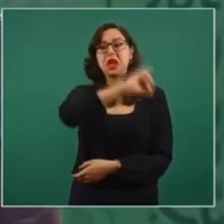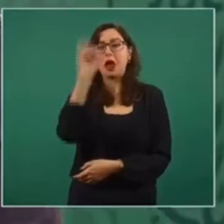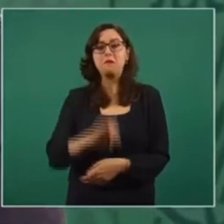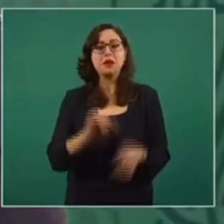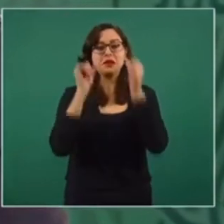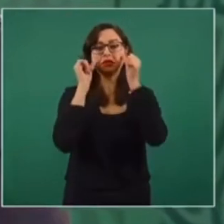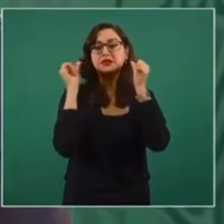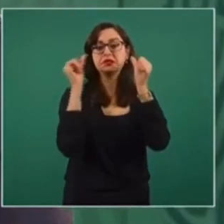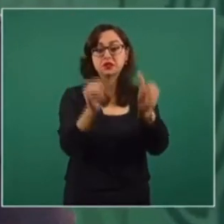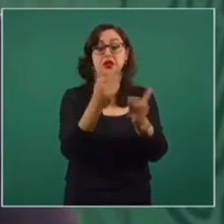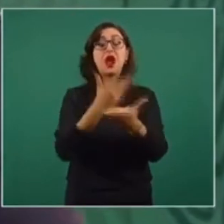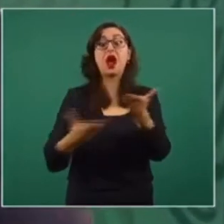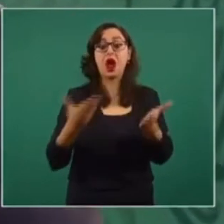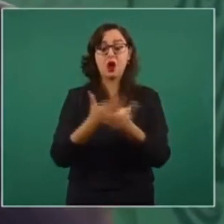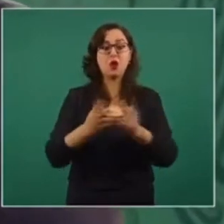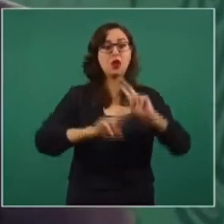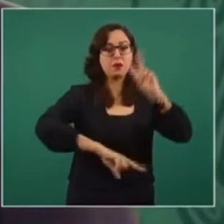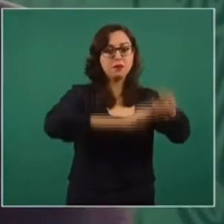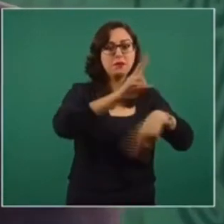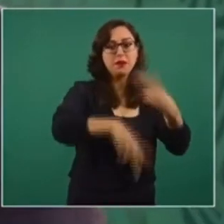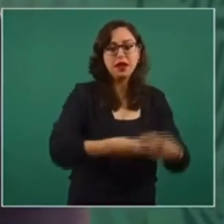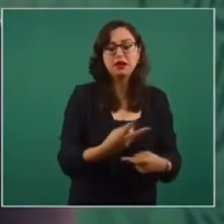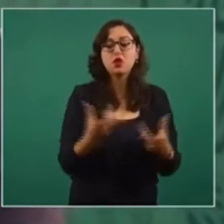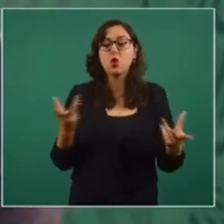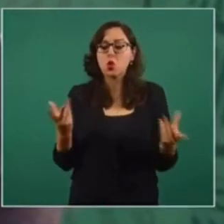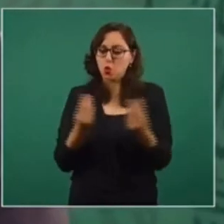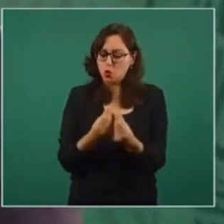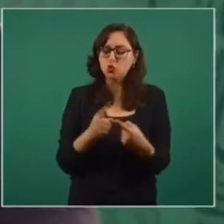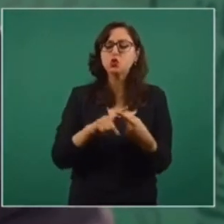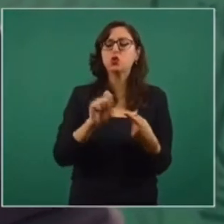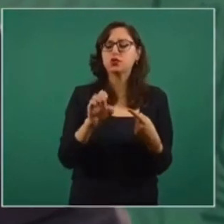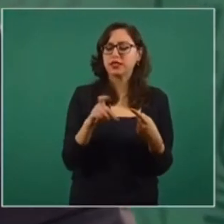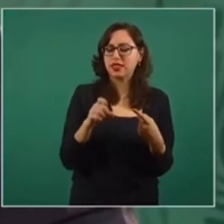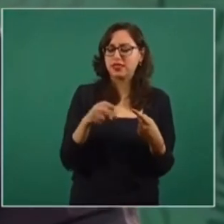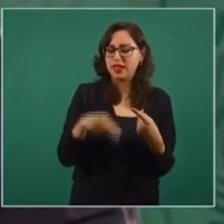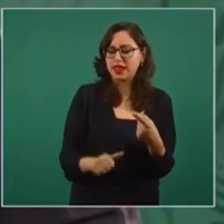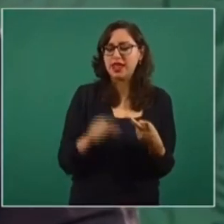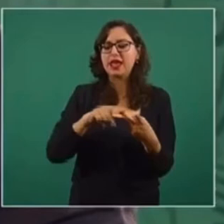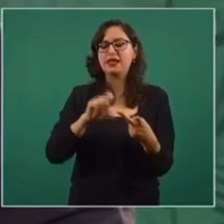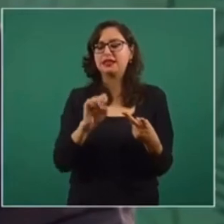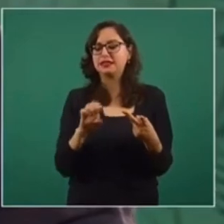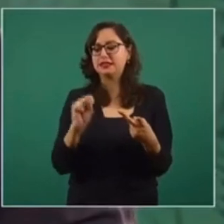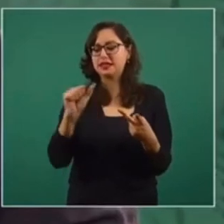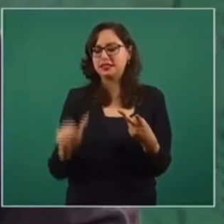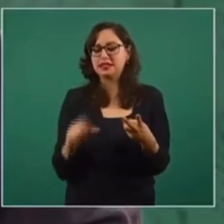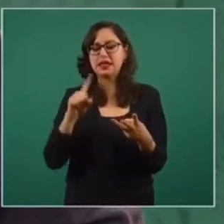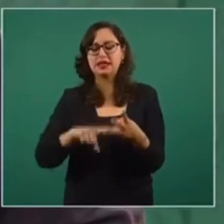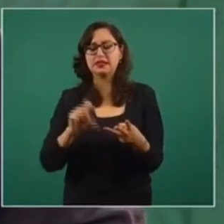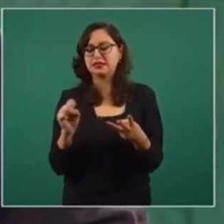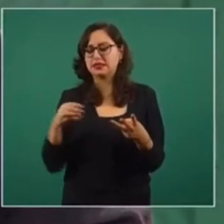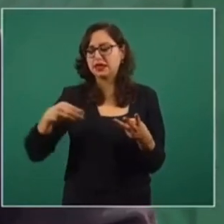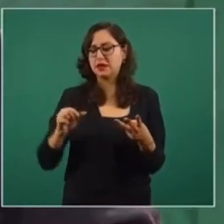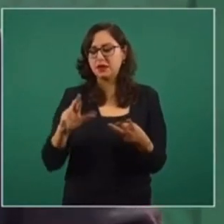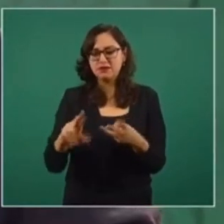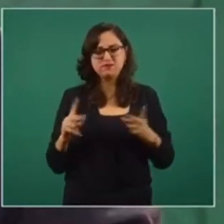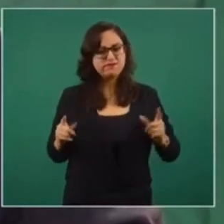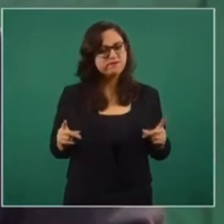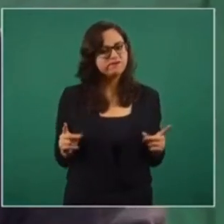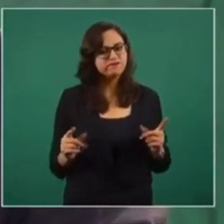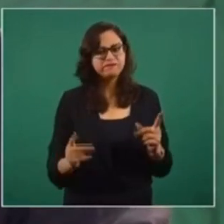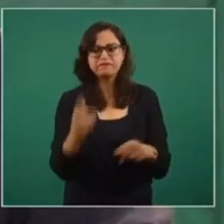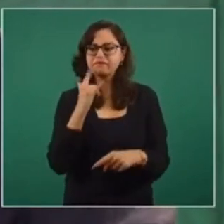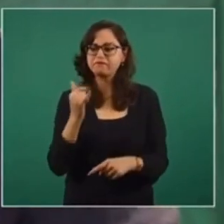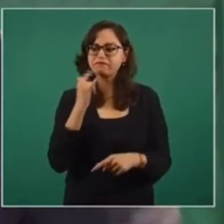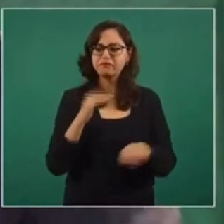igual que Sedena, que Salud, que las Fuerzas Armadas, no se han parado. O sea, el año